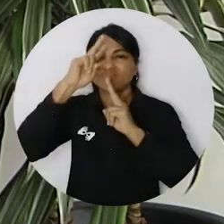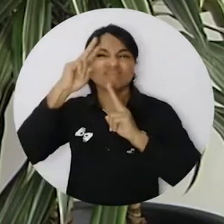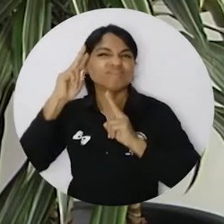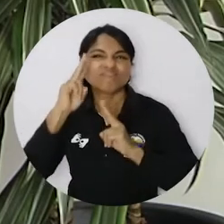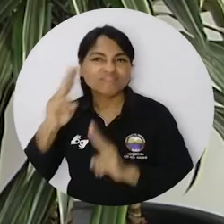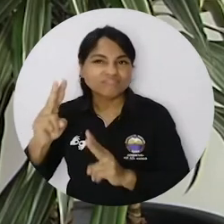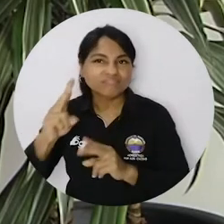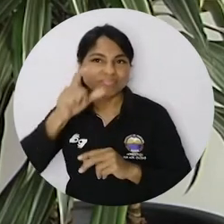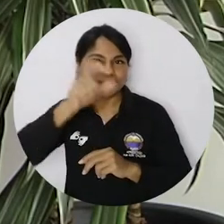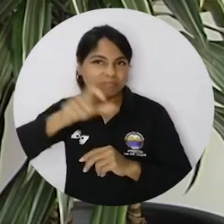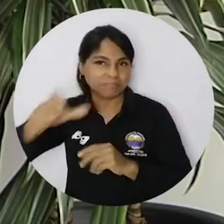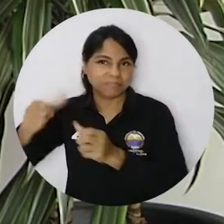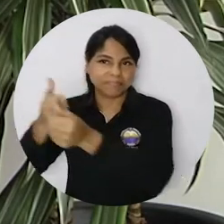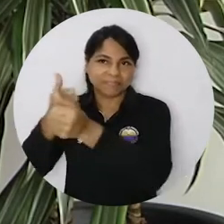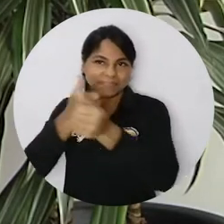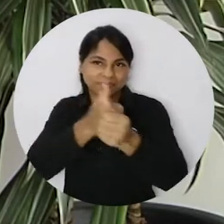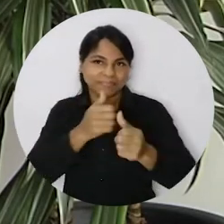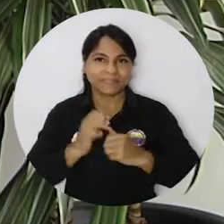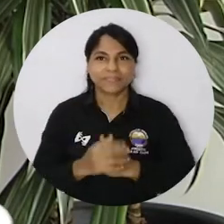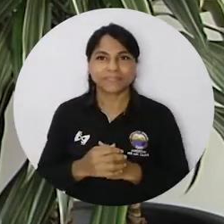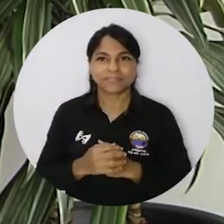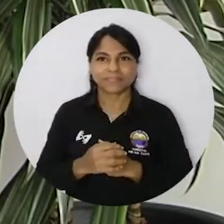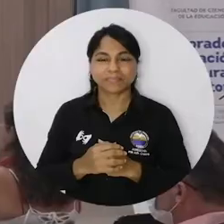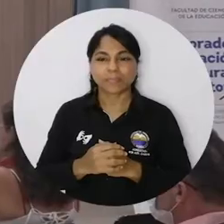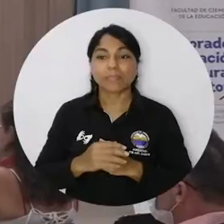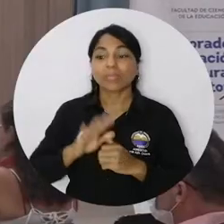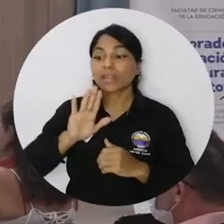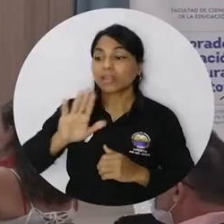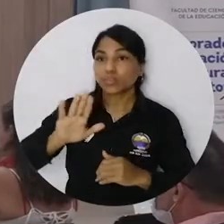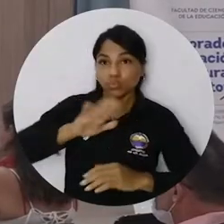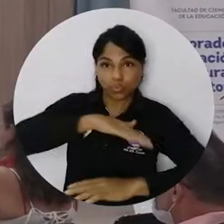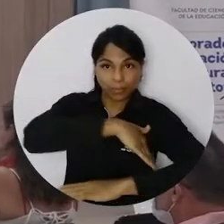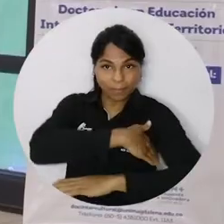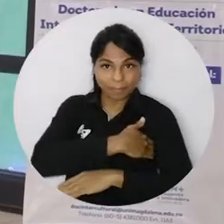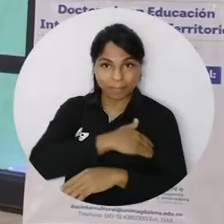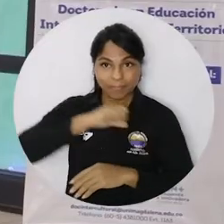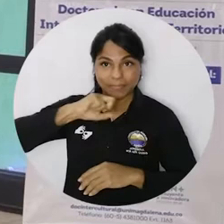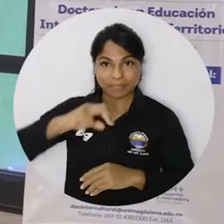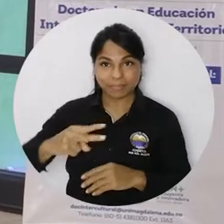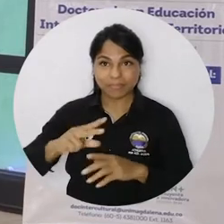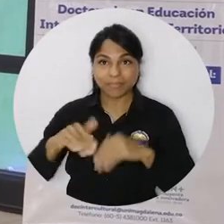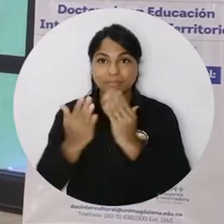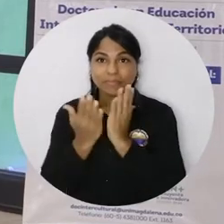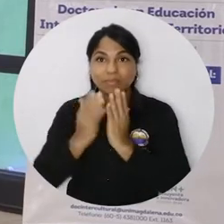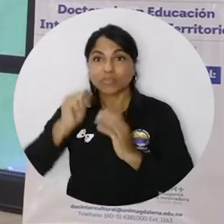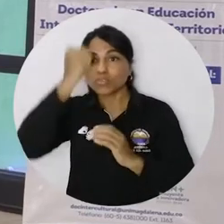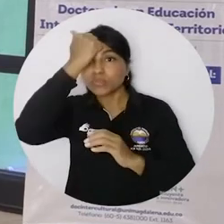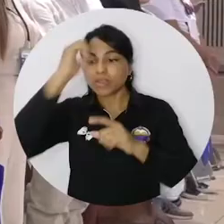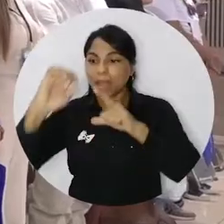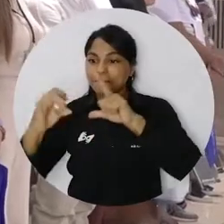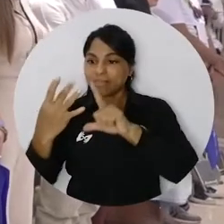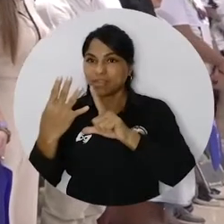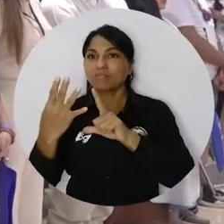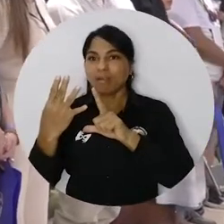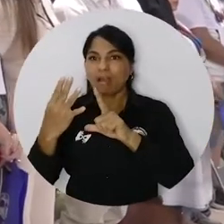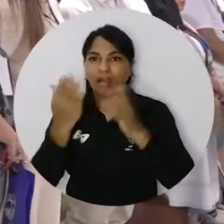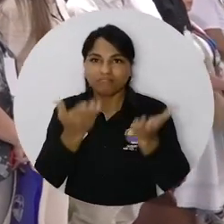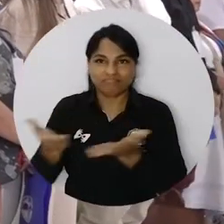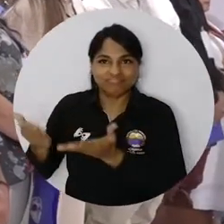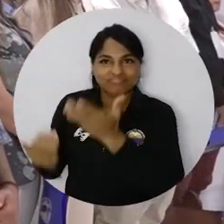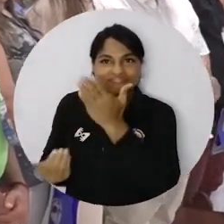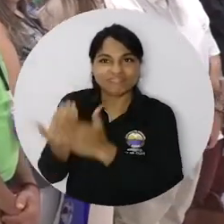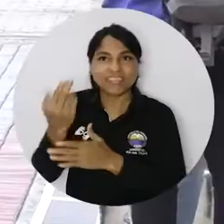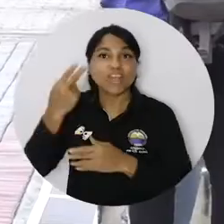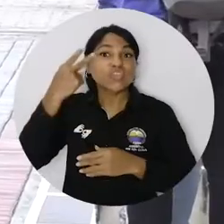permiten reconocer la dignidad de cada persona. Desde la virtualidad, la viceministra de Educación Superior hizo parte de la